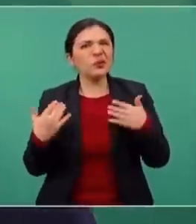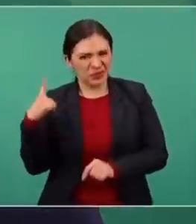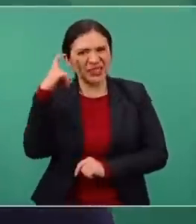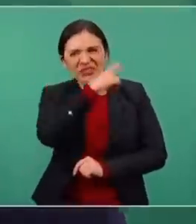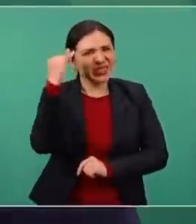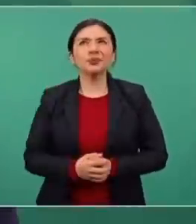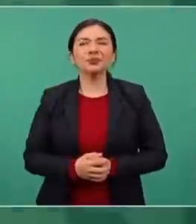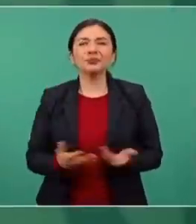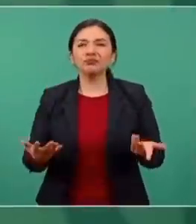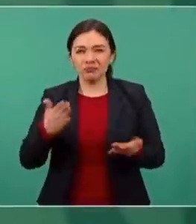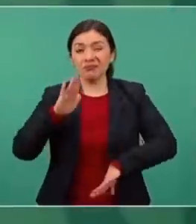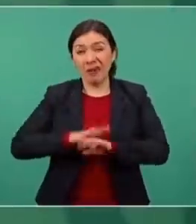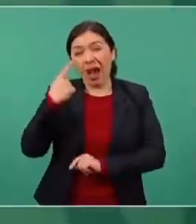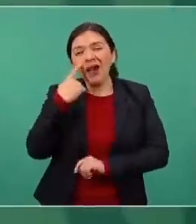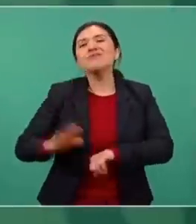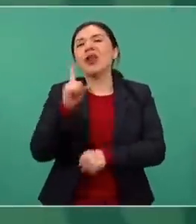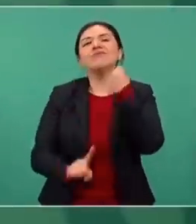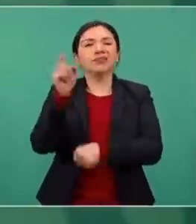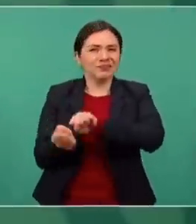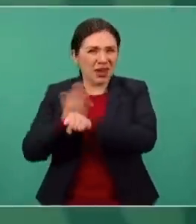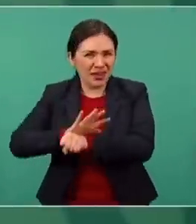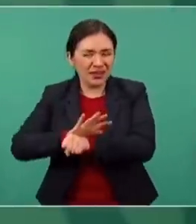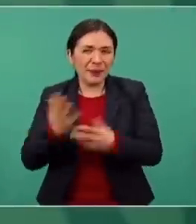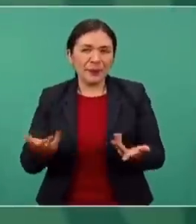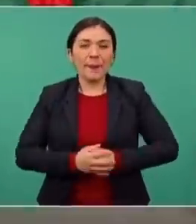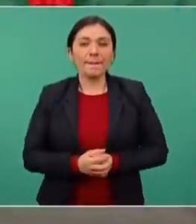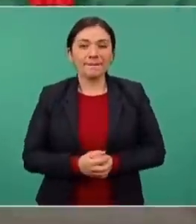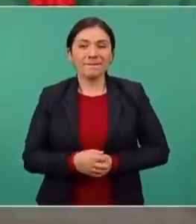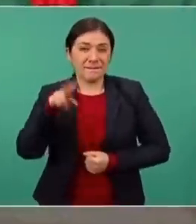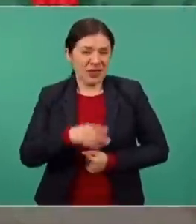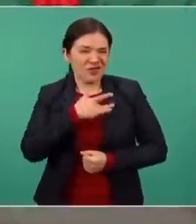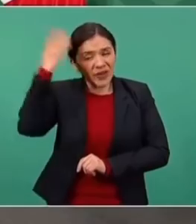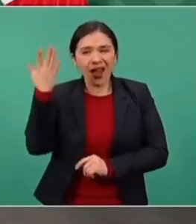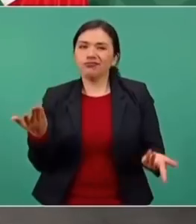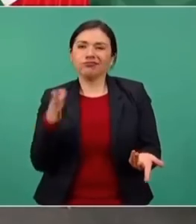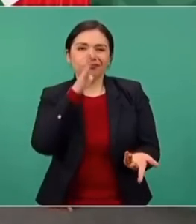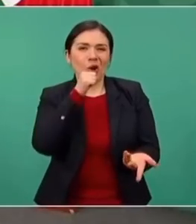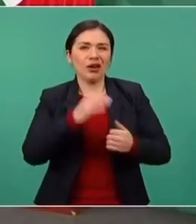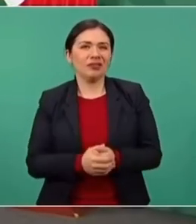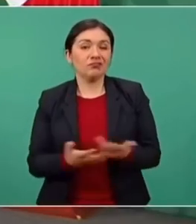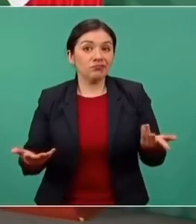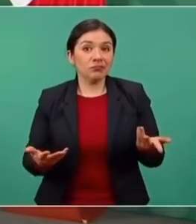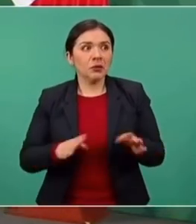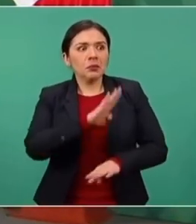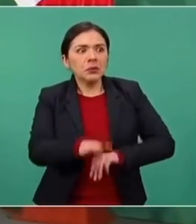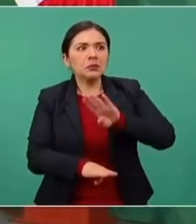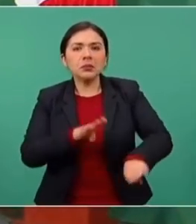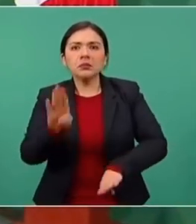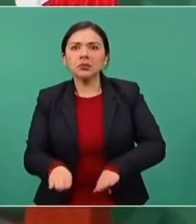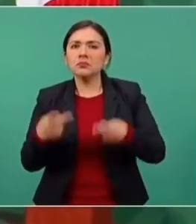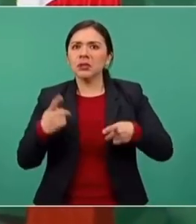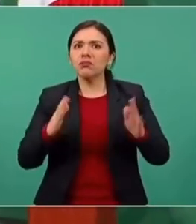tiempos difíciles, sobre todo por la pandemia. Nos duele mucho. Han perdido la vida